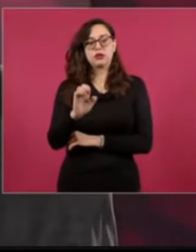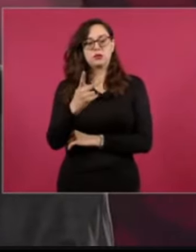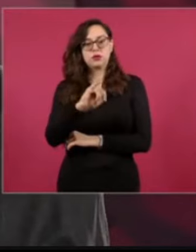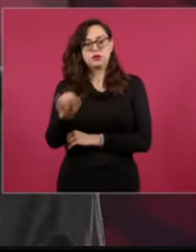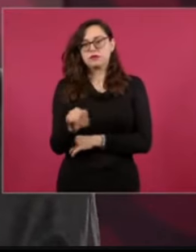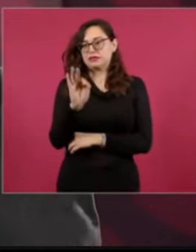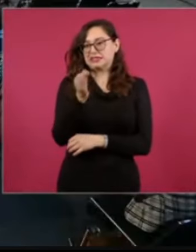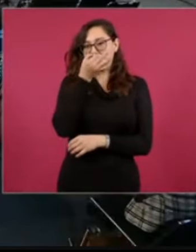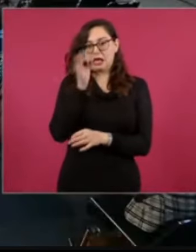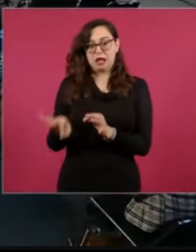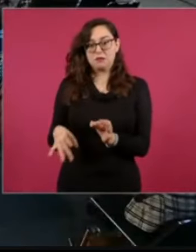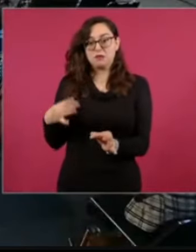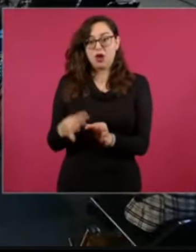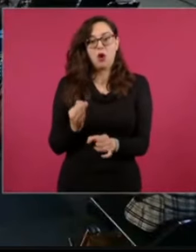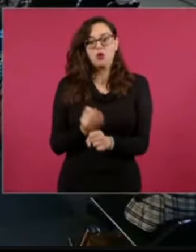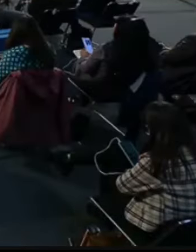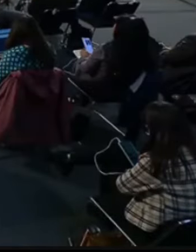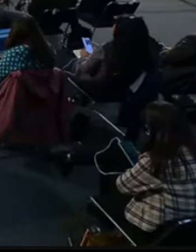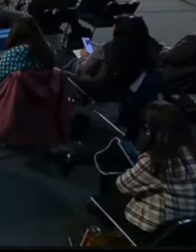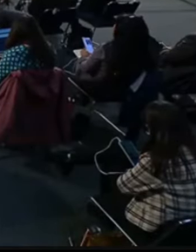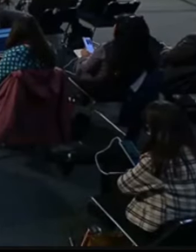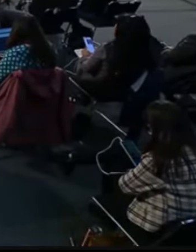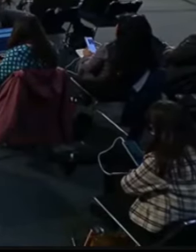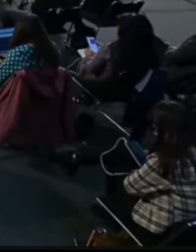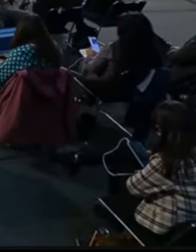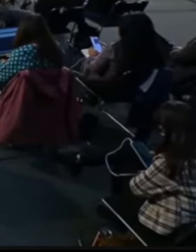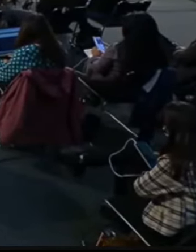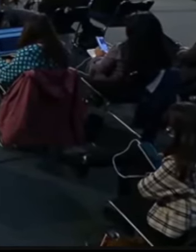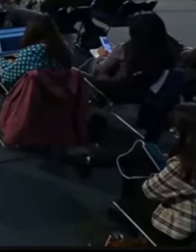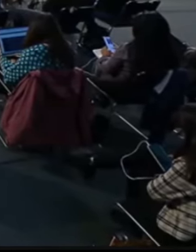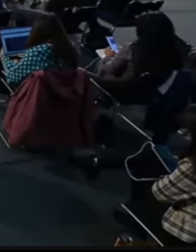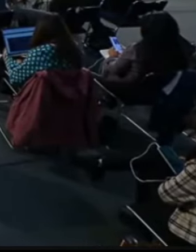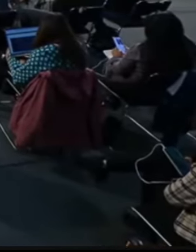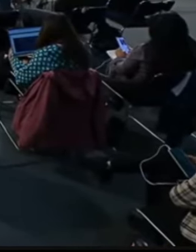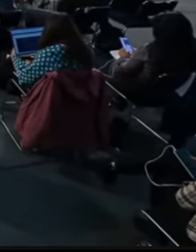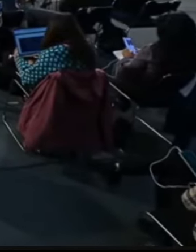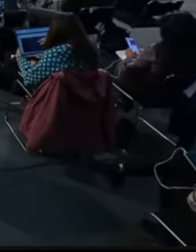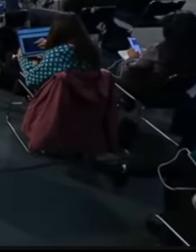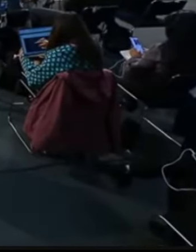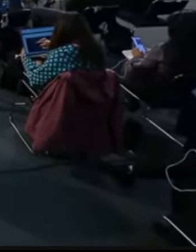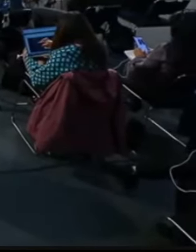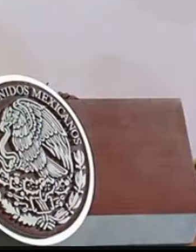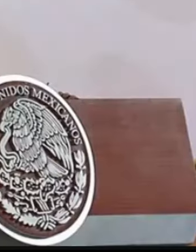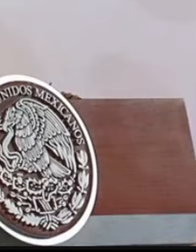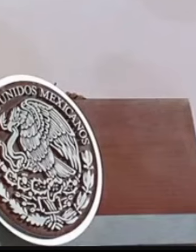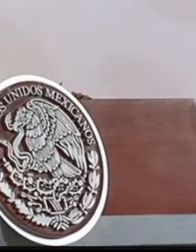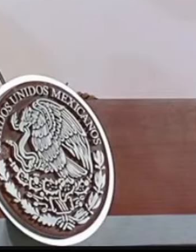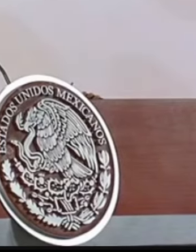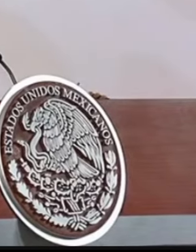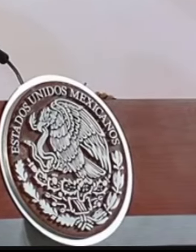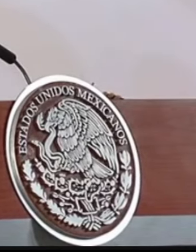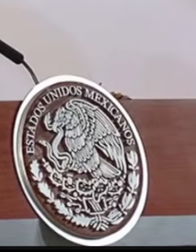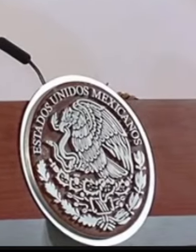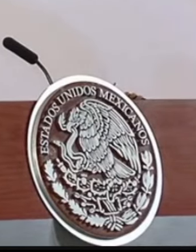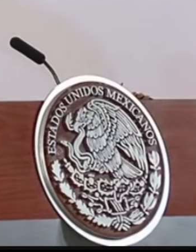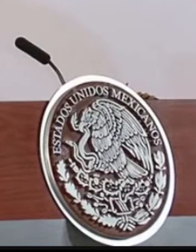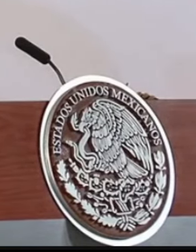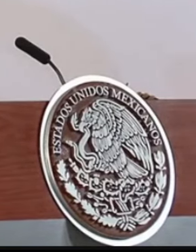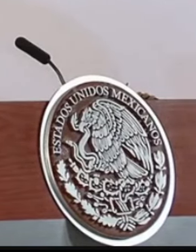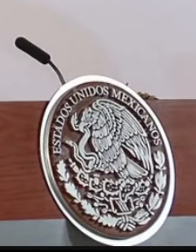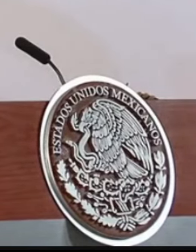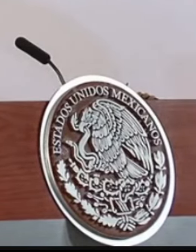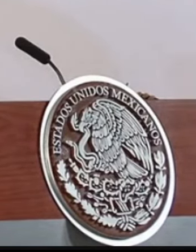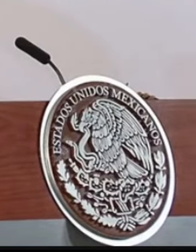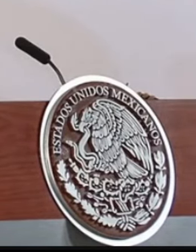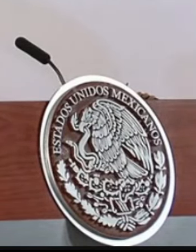Moreno. Que inclusive lo ha defendido para que se relija. Este dirigente de Puebla se convirtió en senador